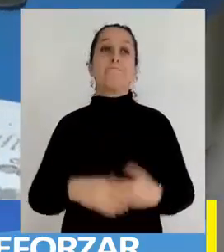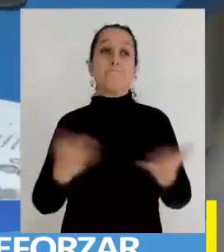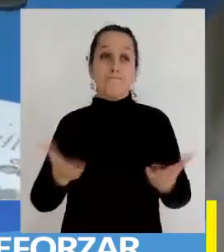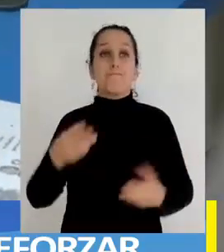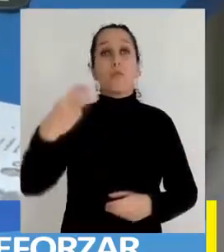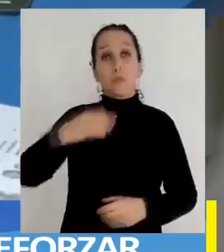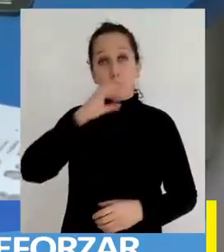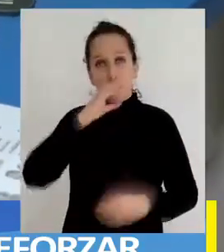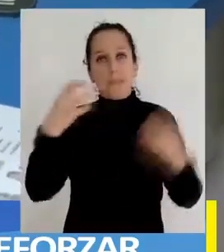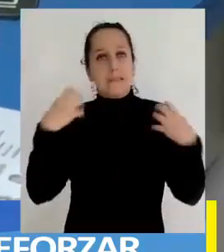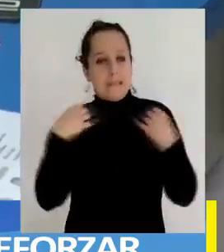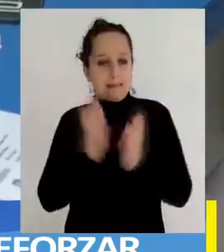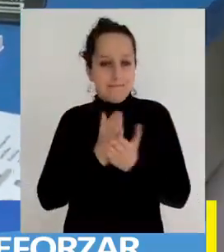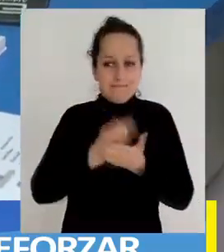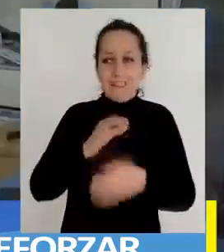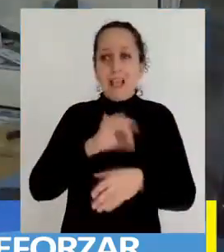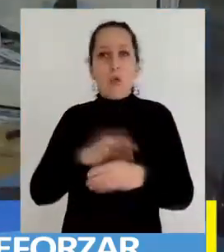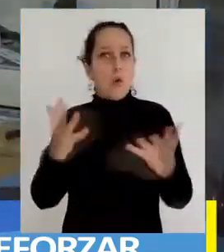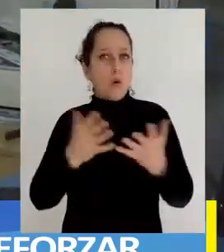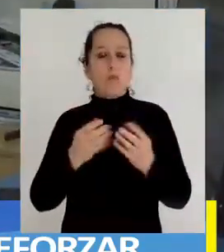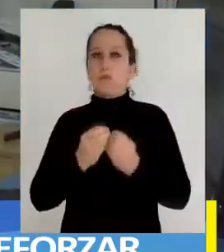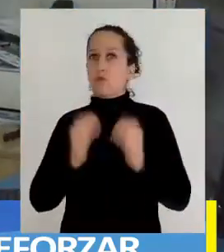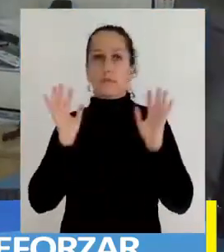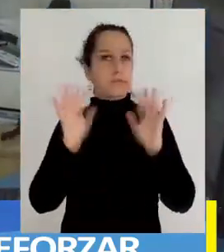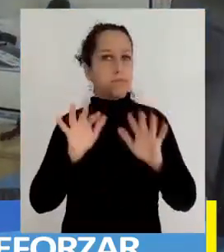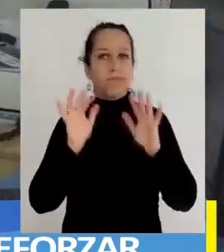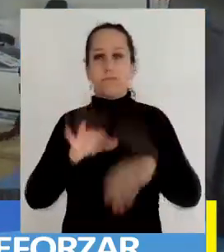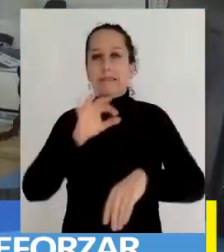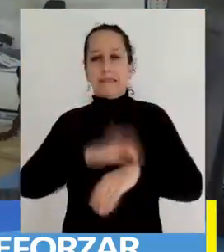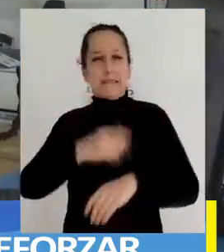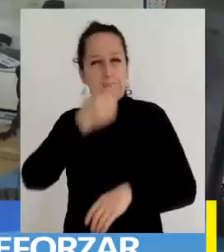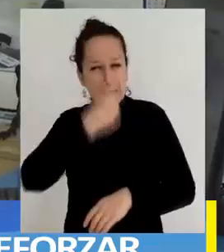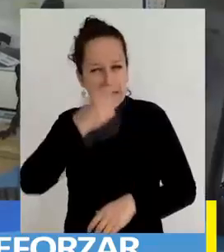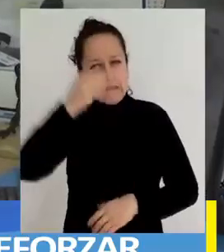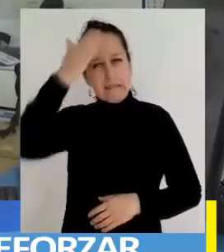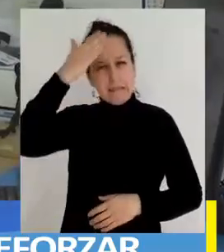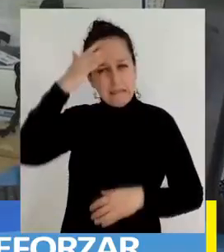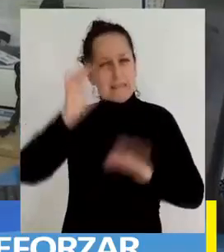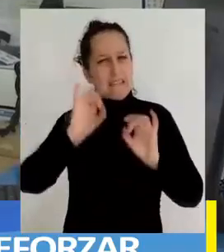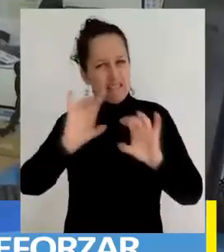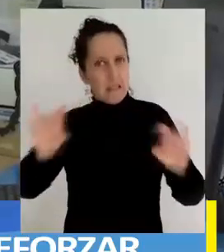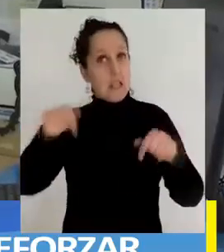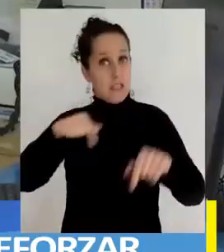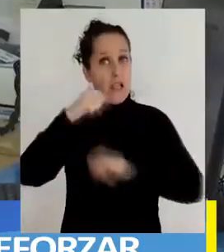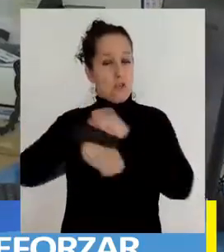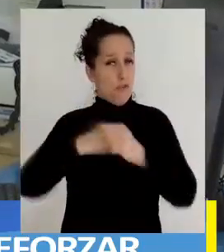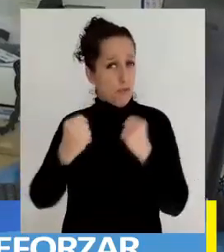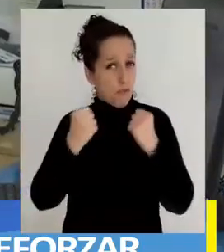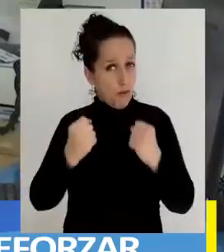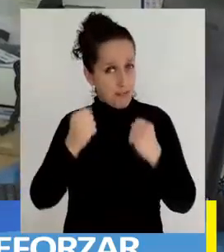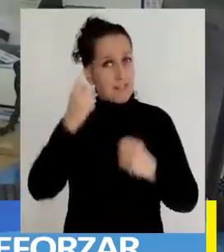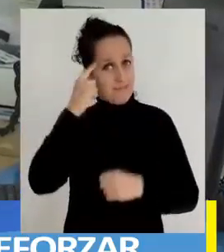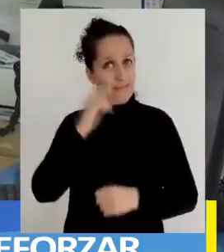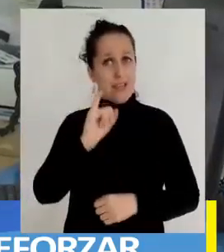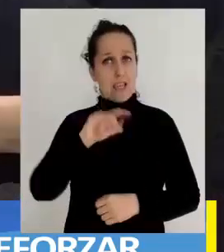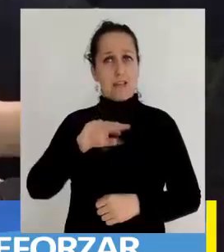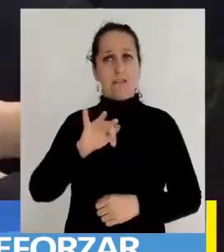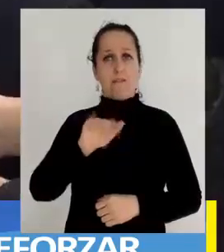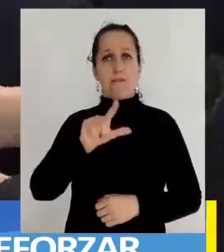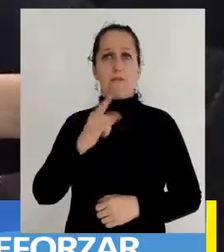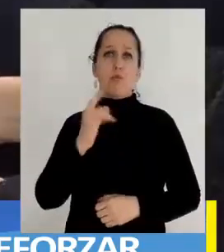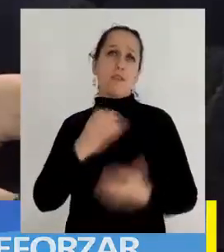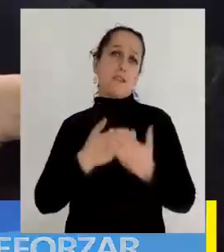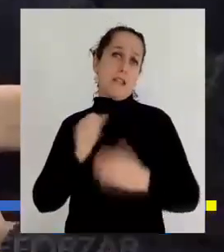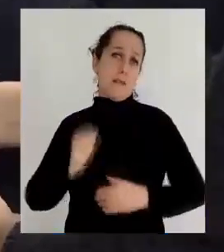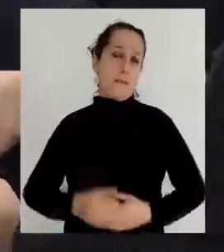Municipal de Concepción enfrentará el incremento de consultas y el comportamiento agresivo demostrado este año por el virus de la